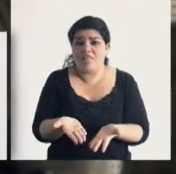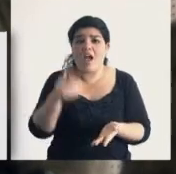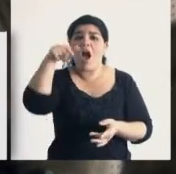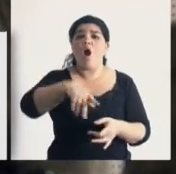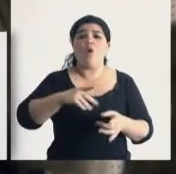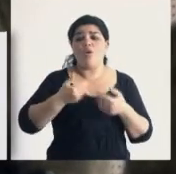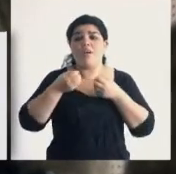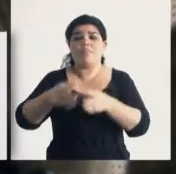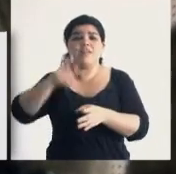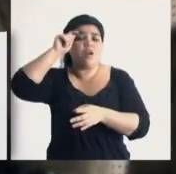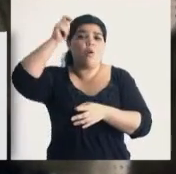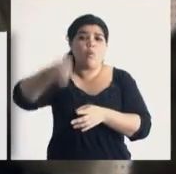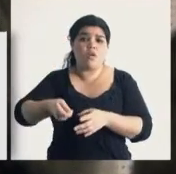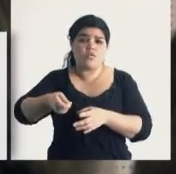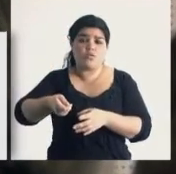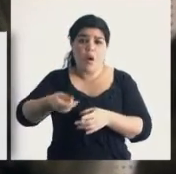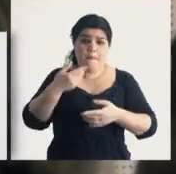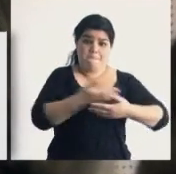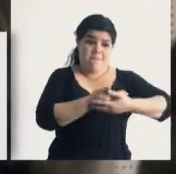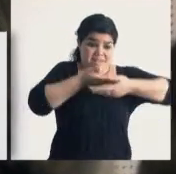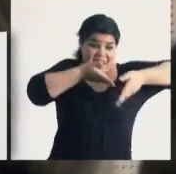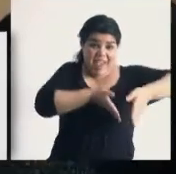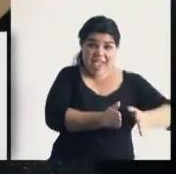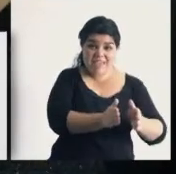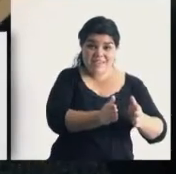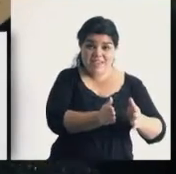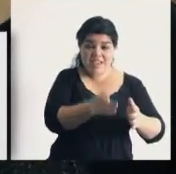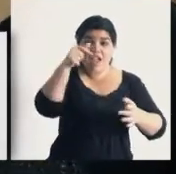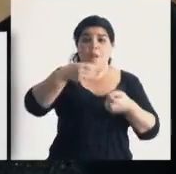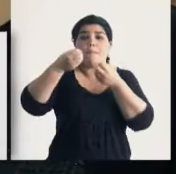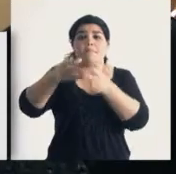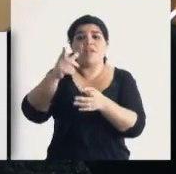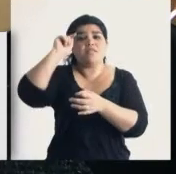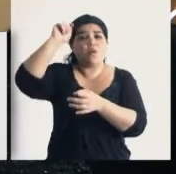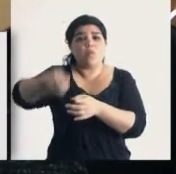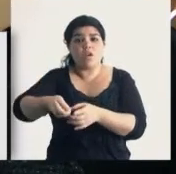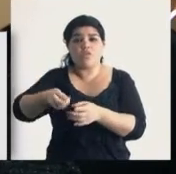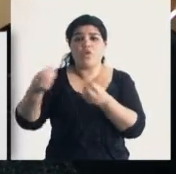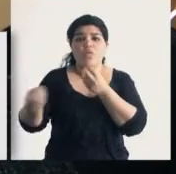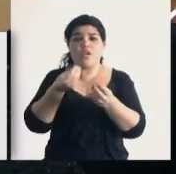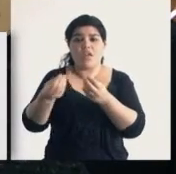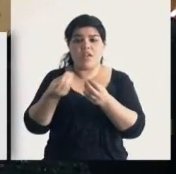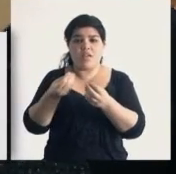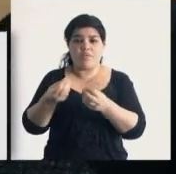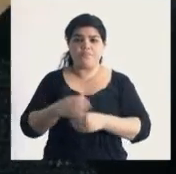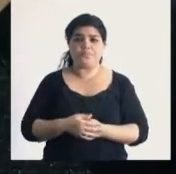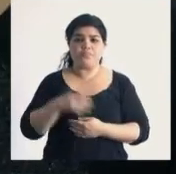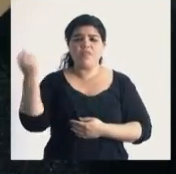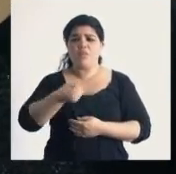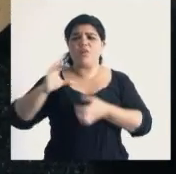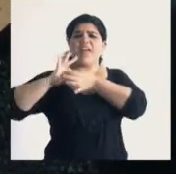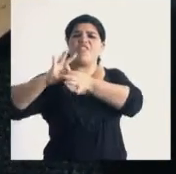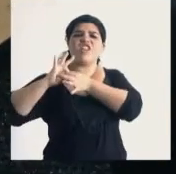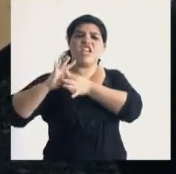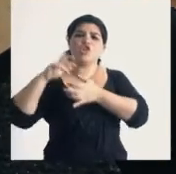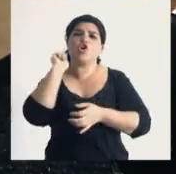últimamente es judicializar los casos. Es decir, nacido el niño o la niña, se insta un proceso judicial a los efectos de que se determine